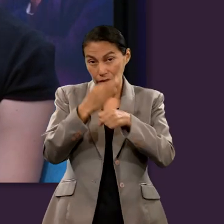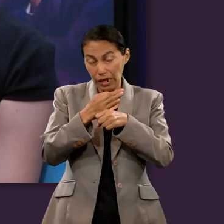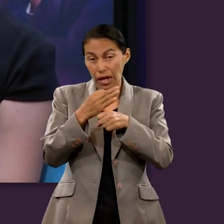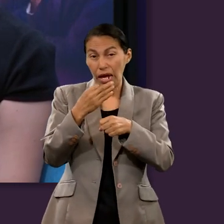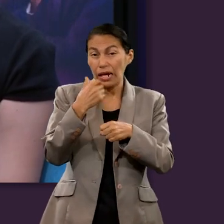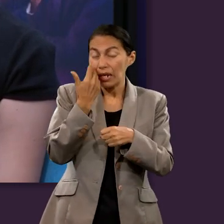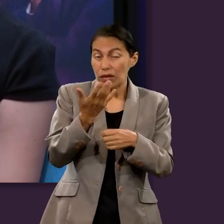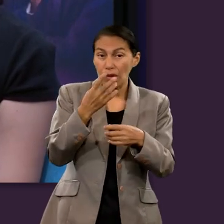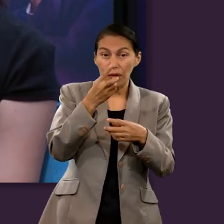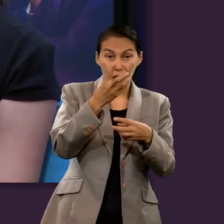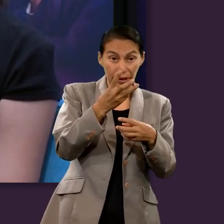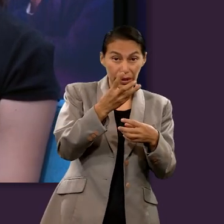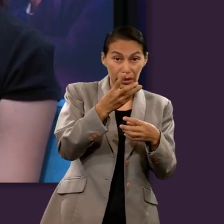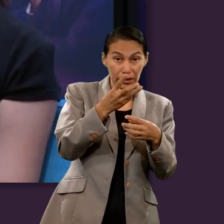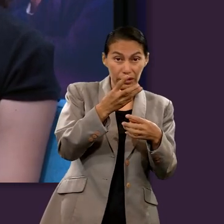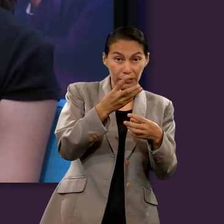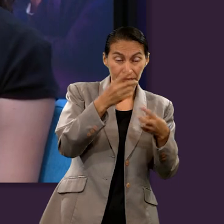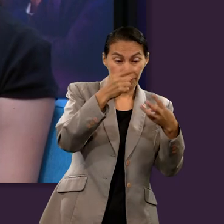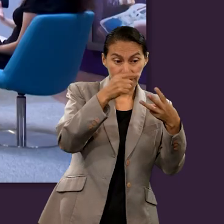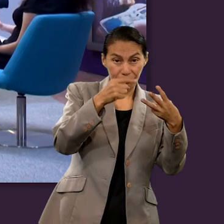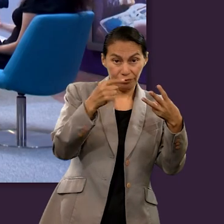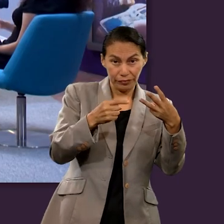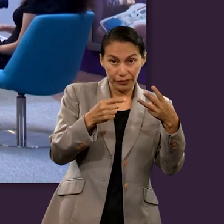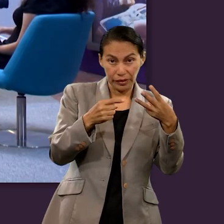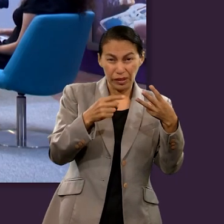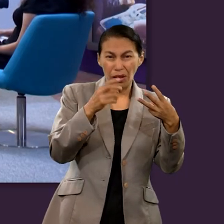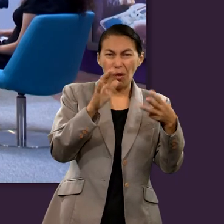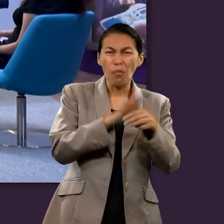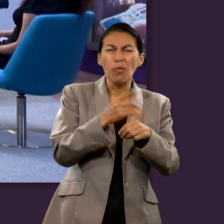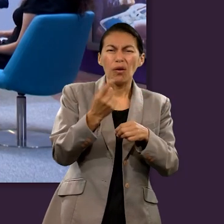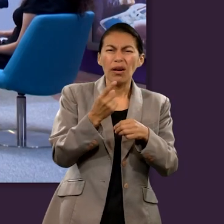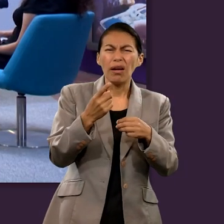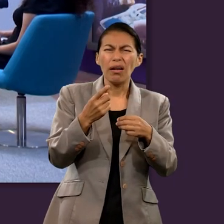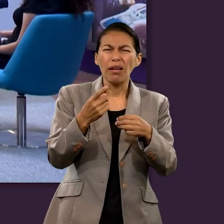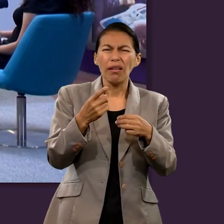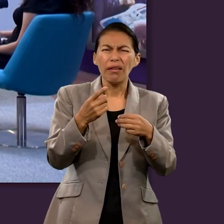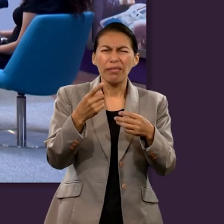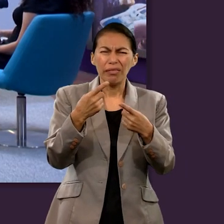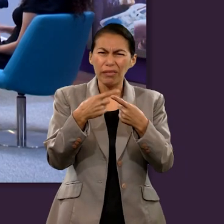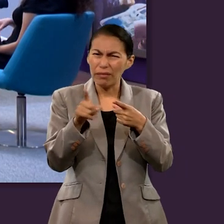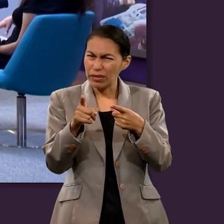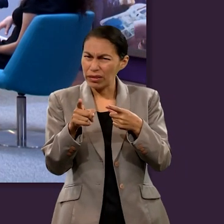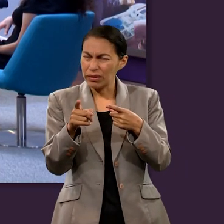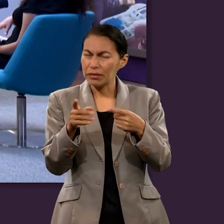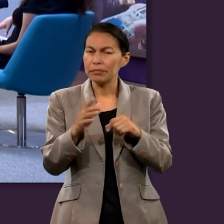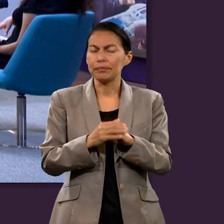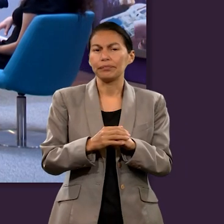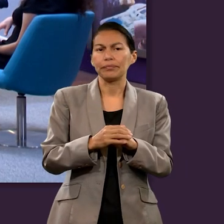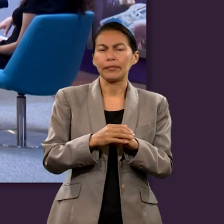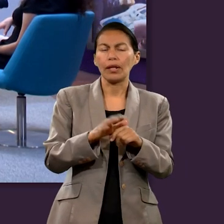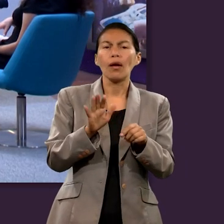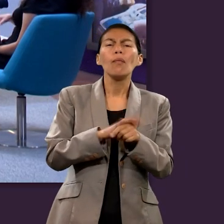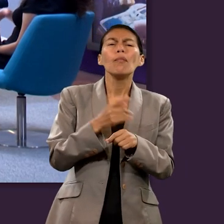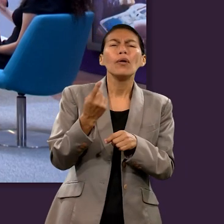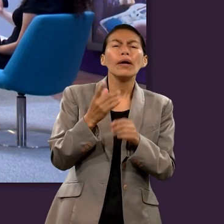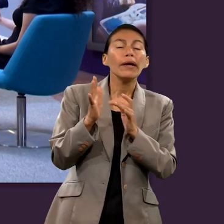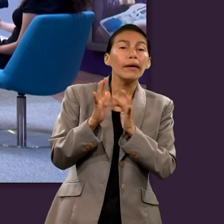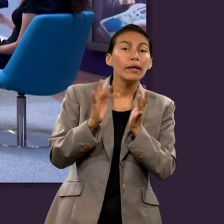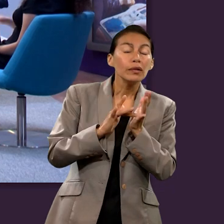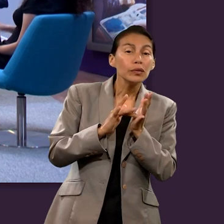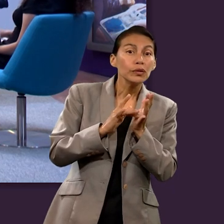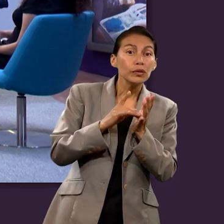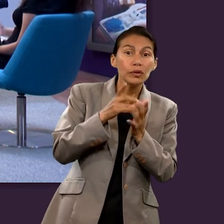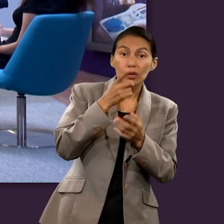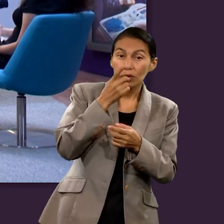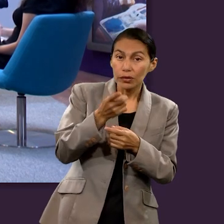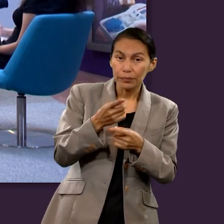tres razones por las que esto no puede ser tomado literal y también que recordemos cuál entonces